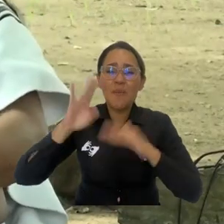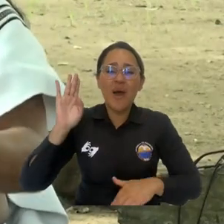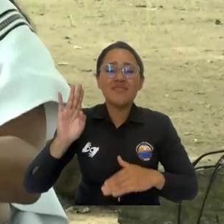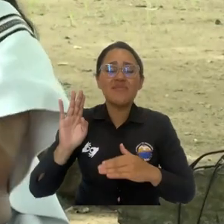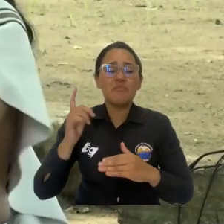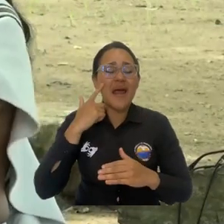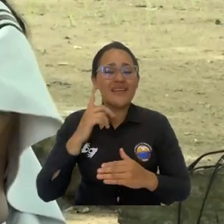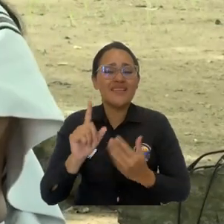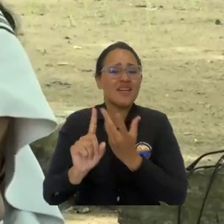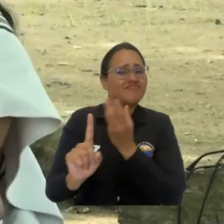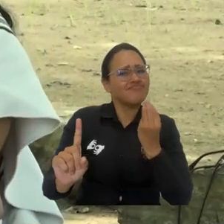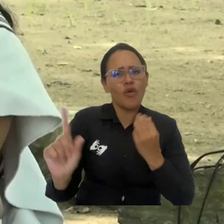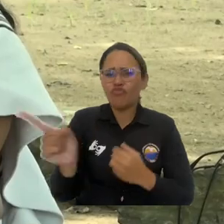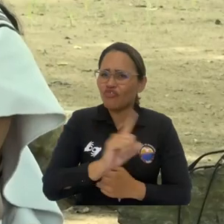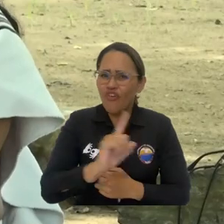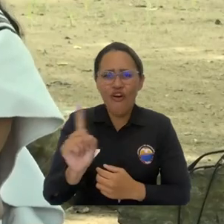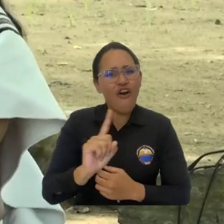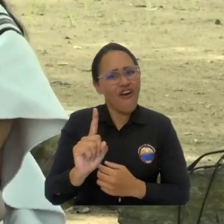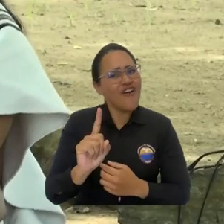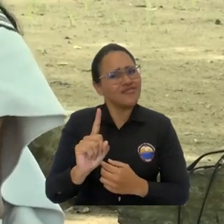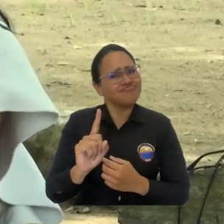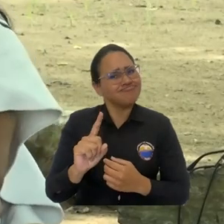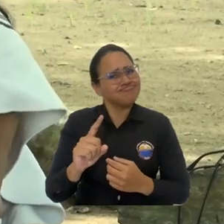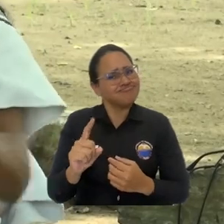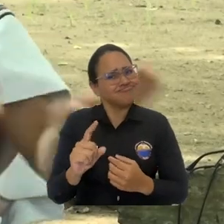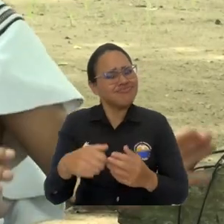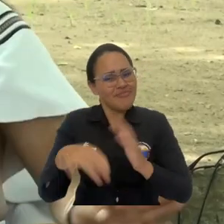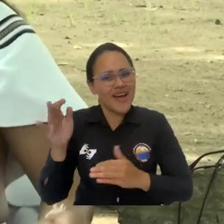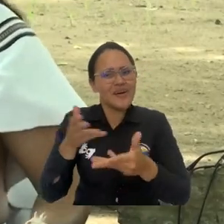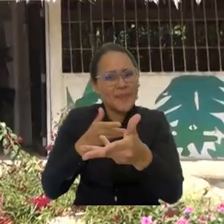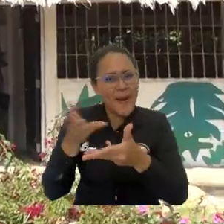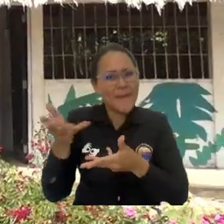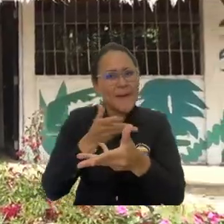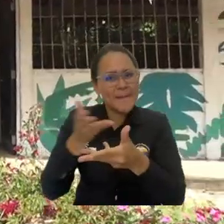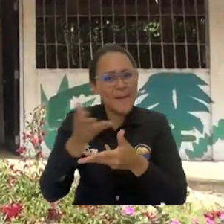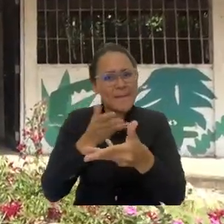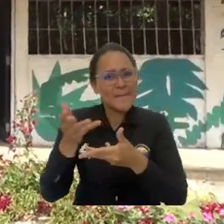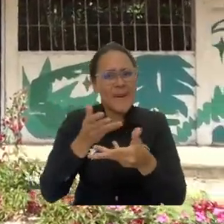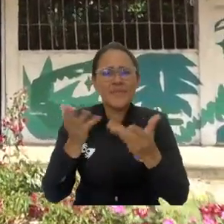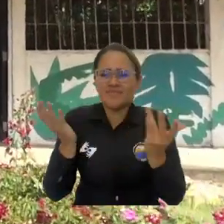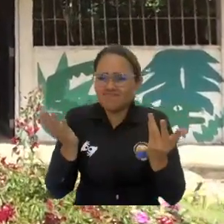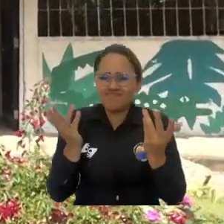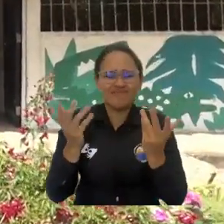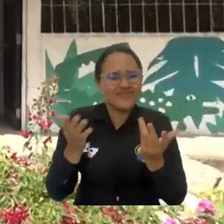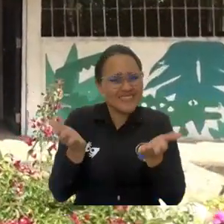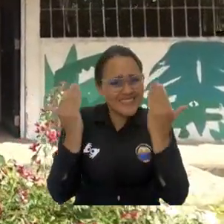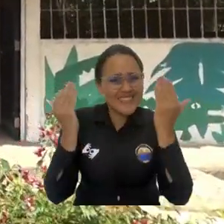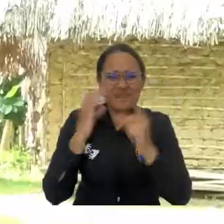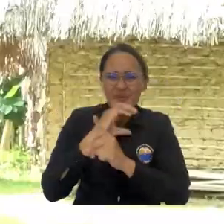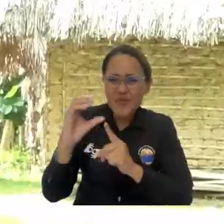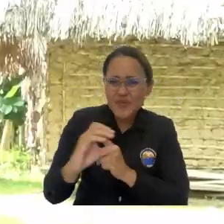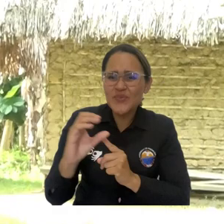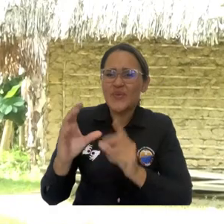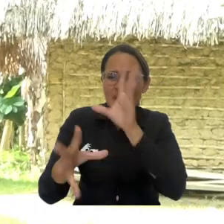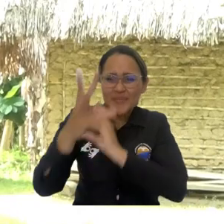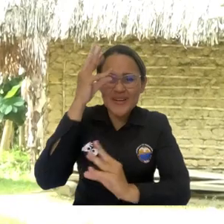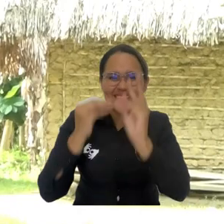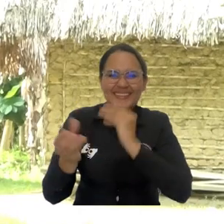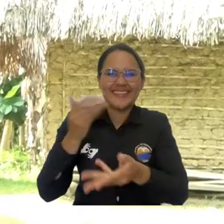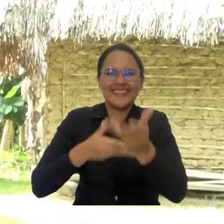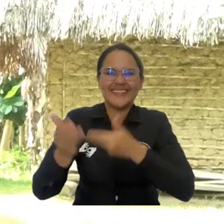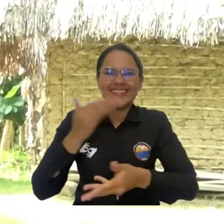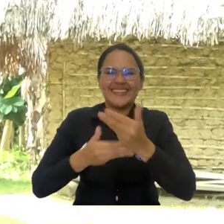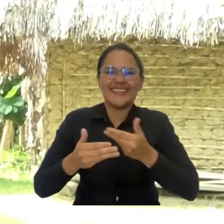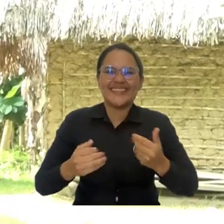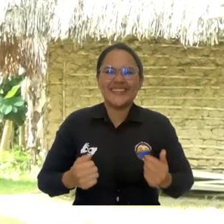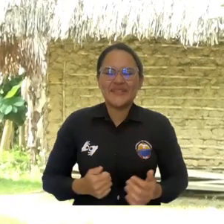queremos estar aislados, no, estamos integrados, pero esa integración no implica sustituir los valores y la cultura. Y bueno saber de que